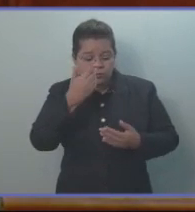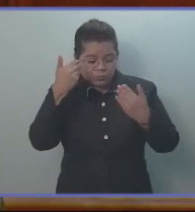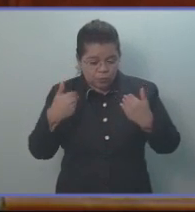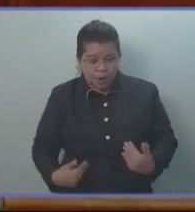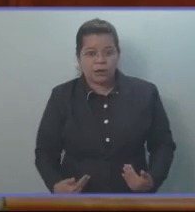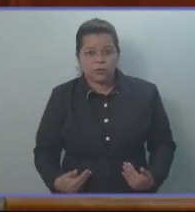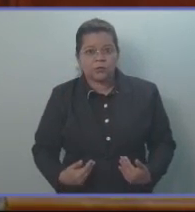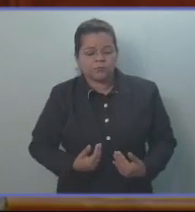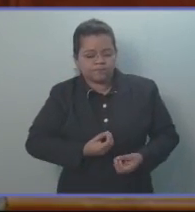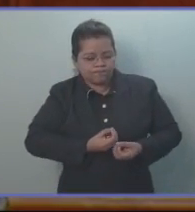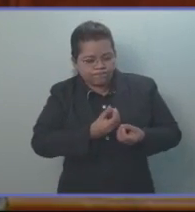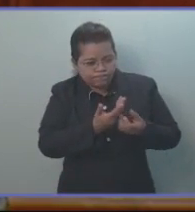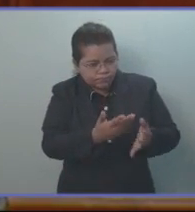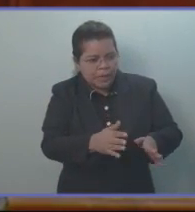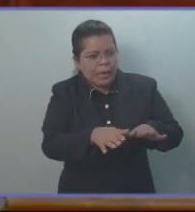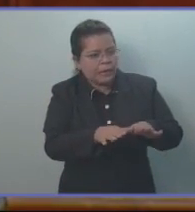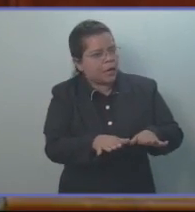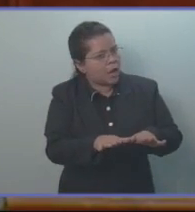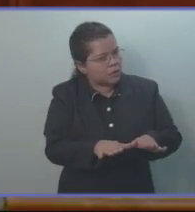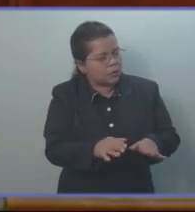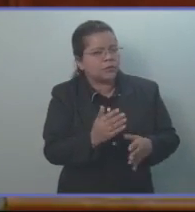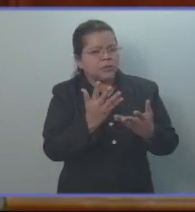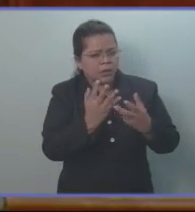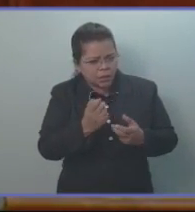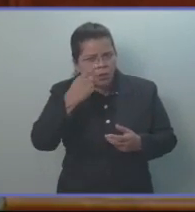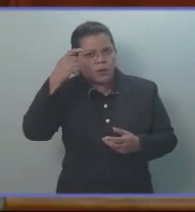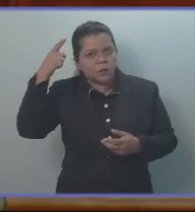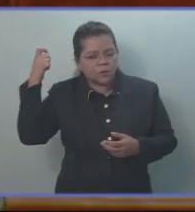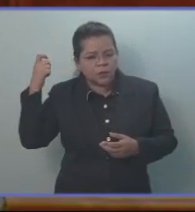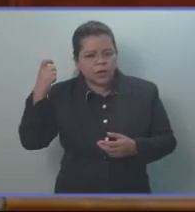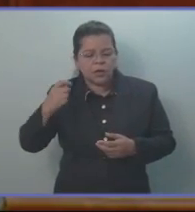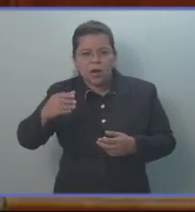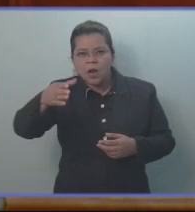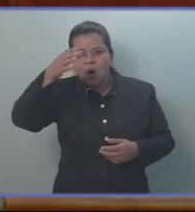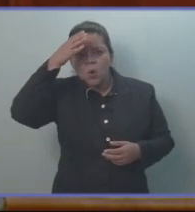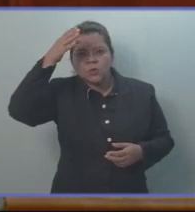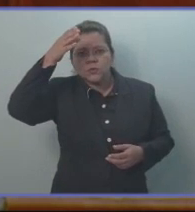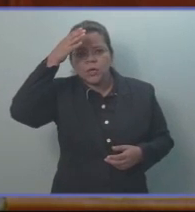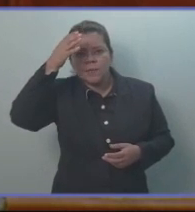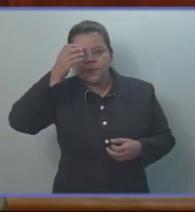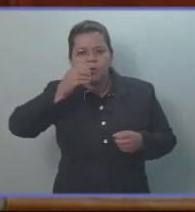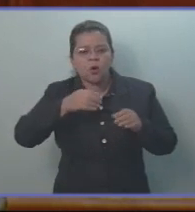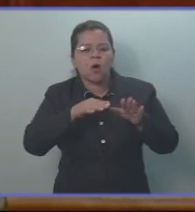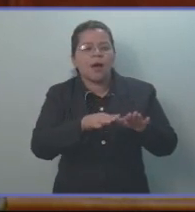Quiero comenzar recordando el concepto de agradecimiento.